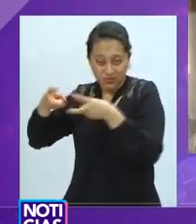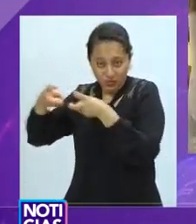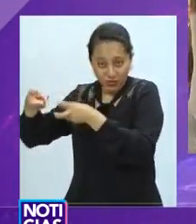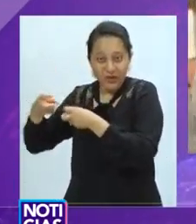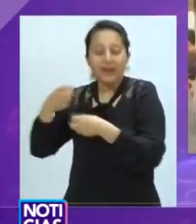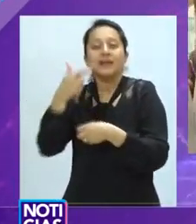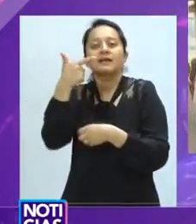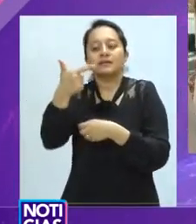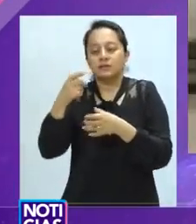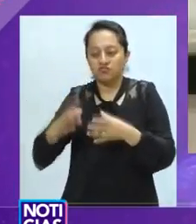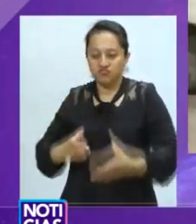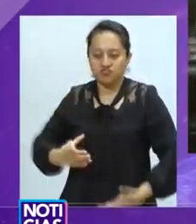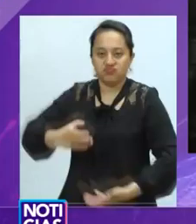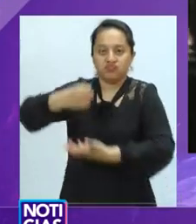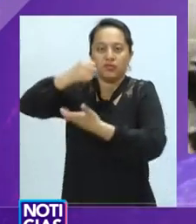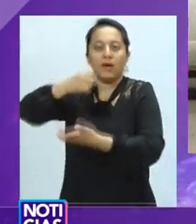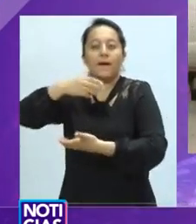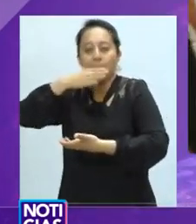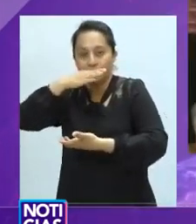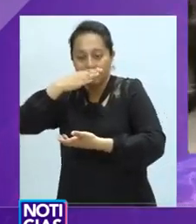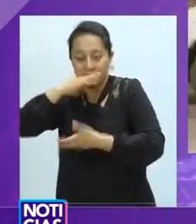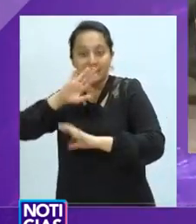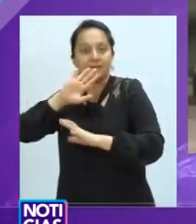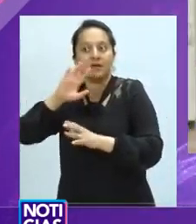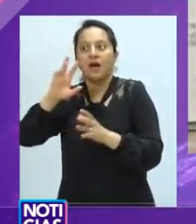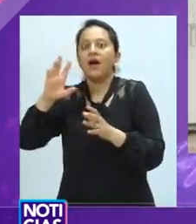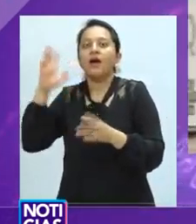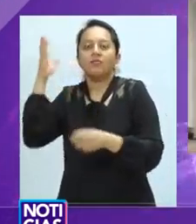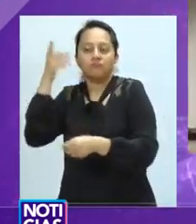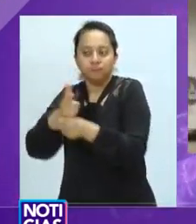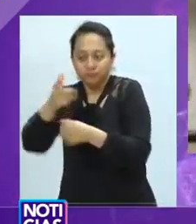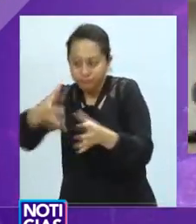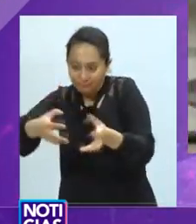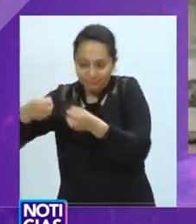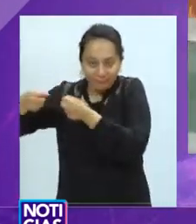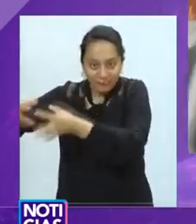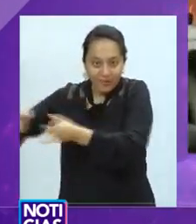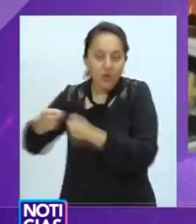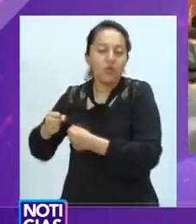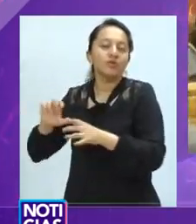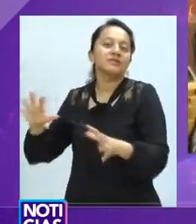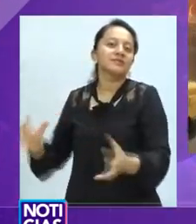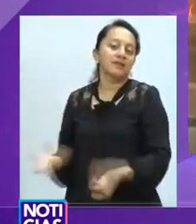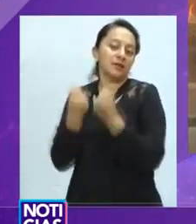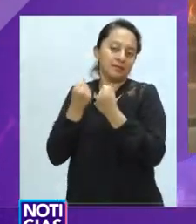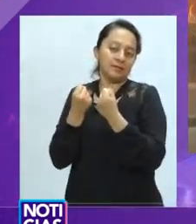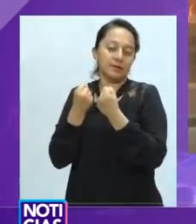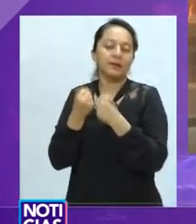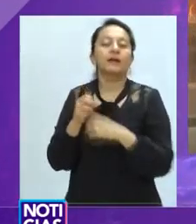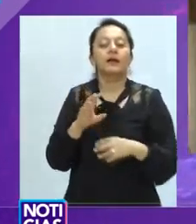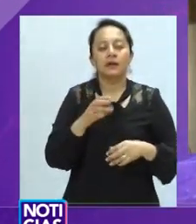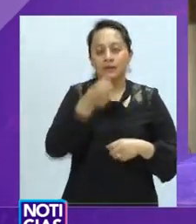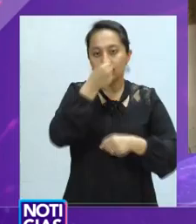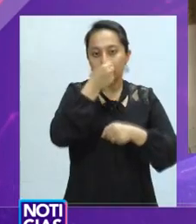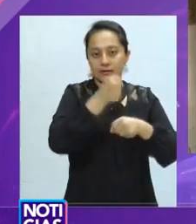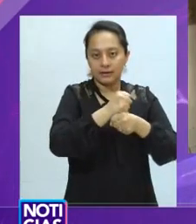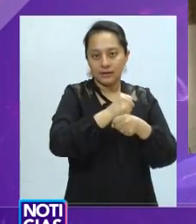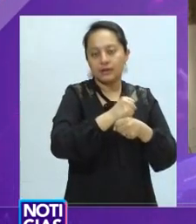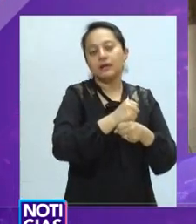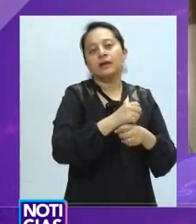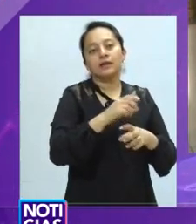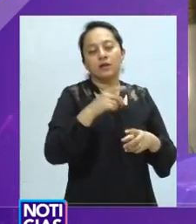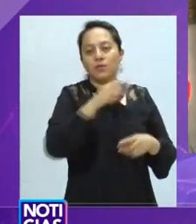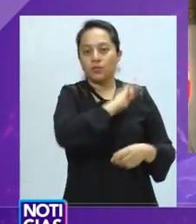frustrados y tres detenidos. Asimismo menciona el secretario de Seguridad Pública Municipal de Querétaro que esto ha sido posible por los